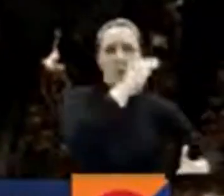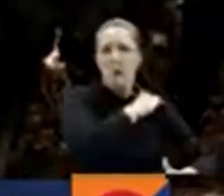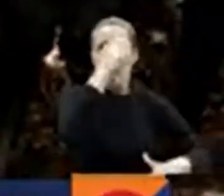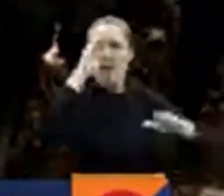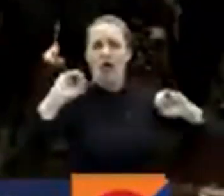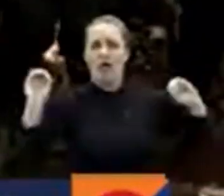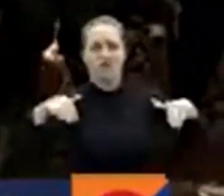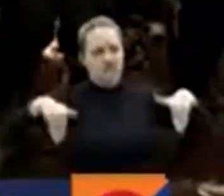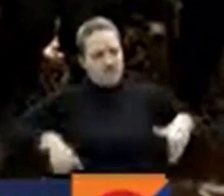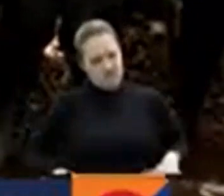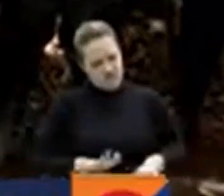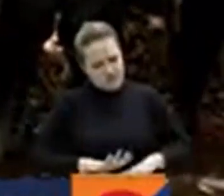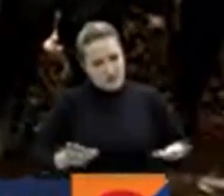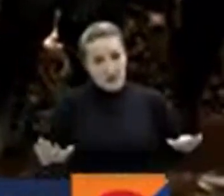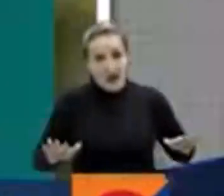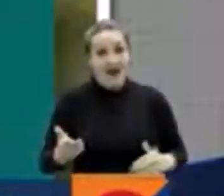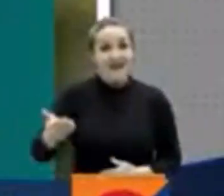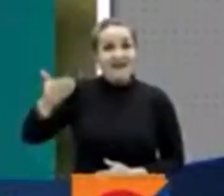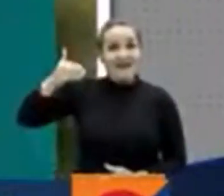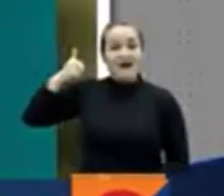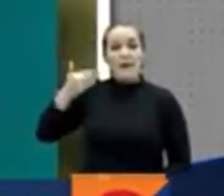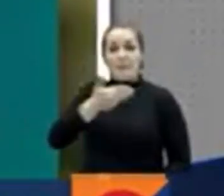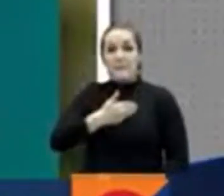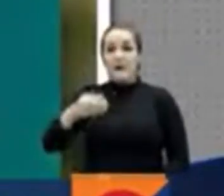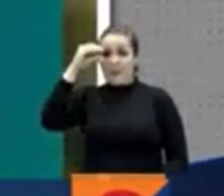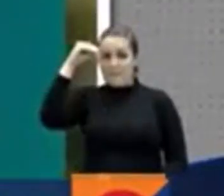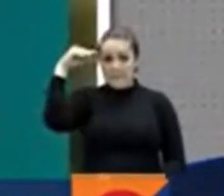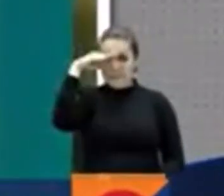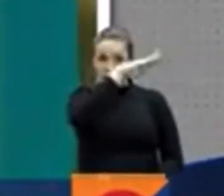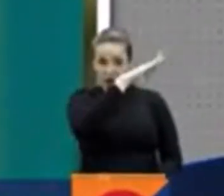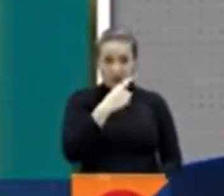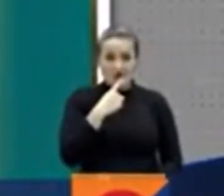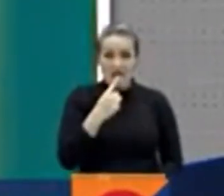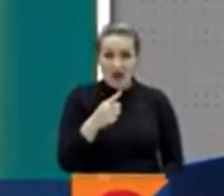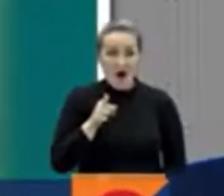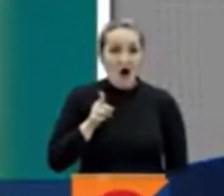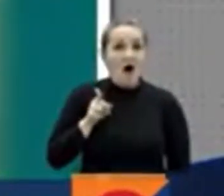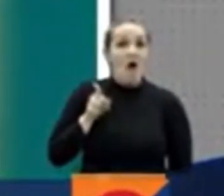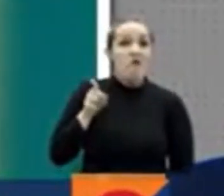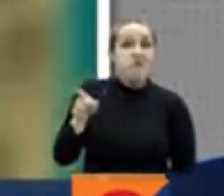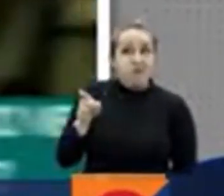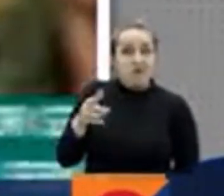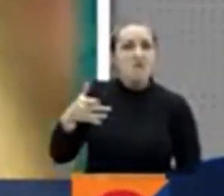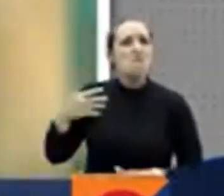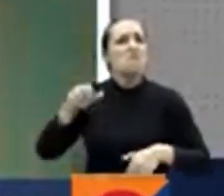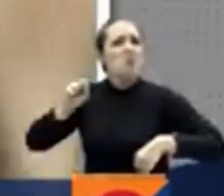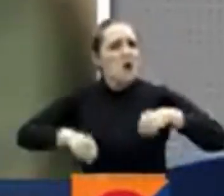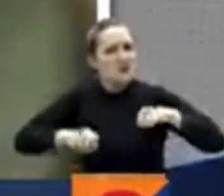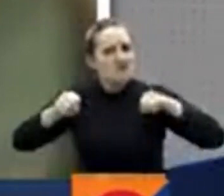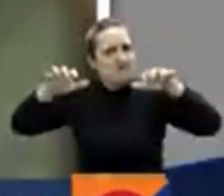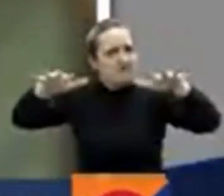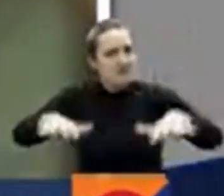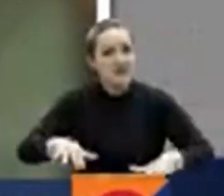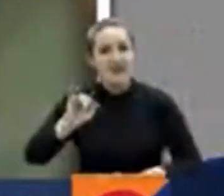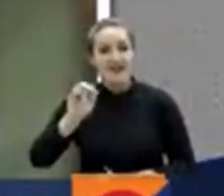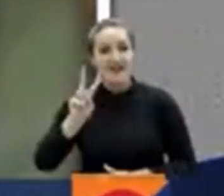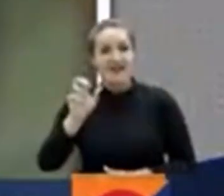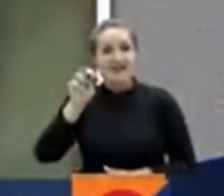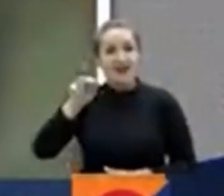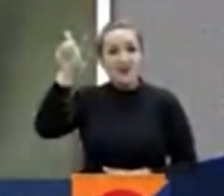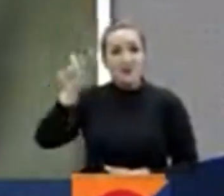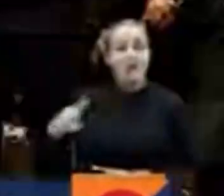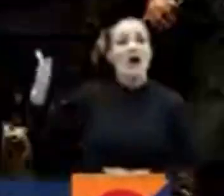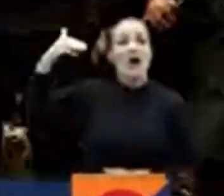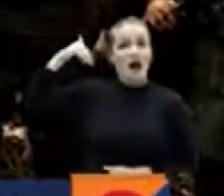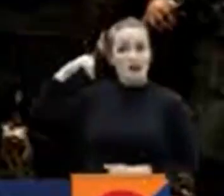publicado días después de que el presidente Gustavo Petro anunciara el posible cese al fuego. Alias Iván Mordisco había sido